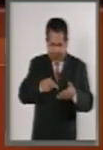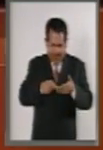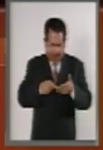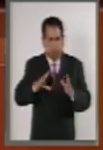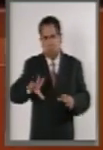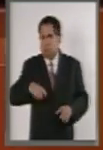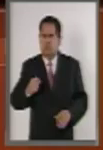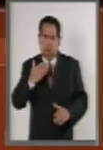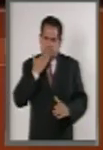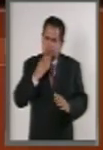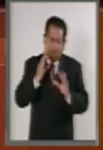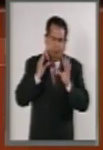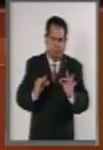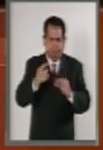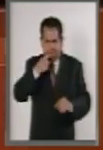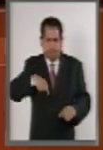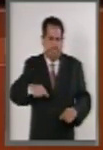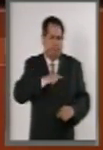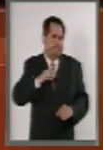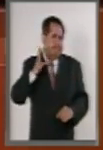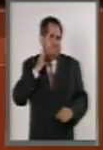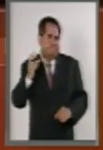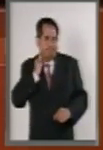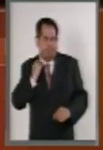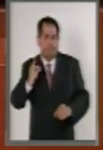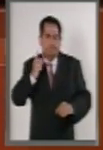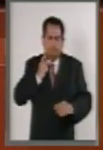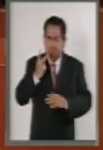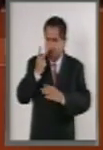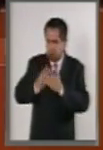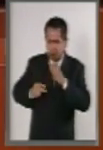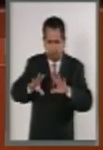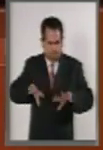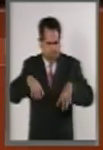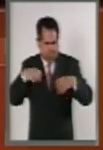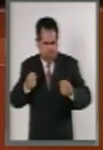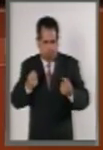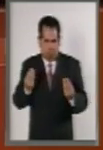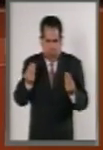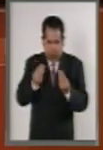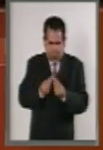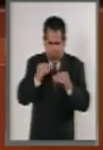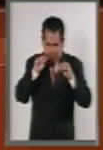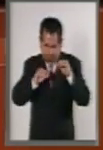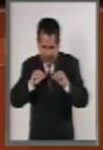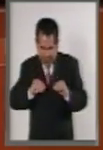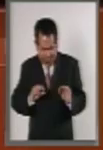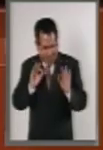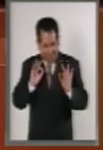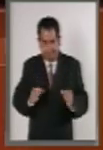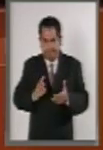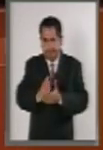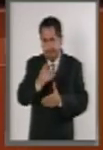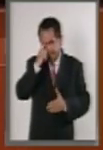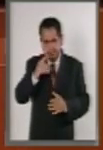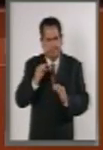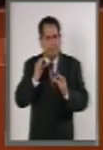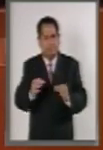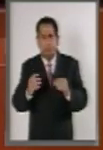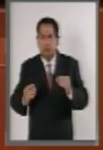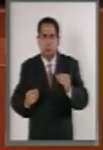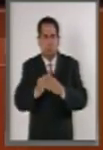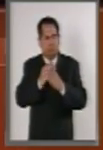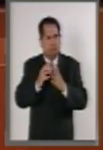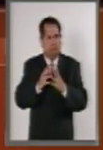esfuerzo que hacemos tanto Cámara de Senadores como Cámara de Diputados para que podamos entrar a este nuevo